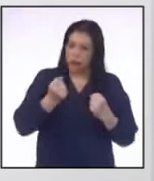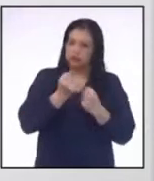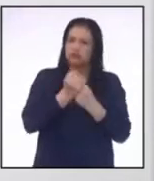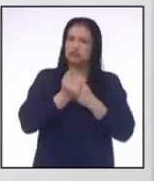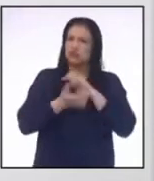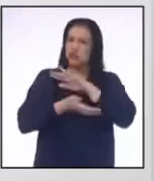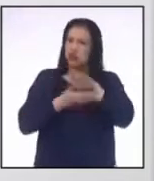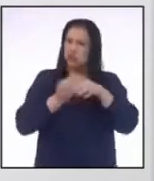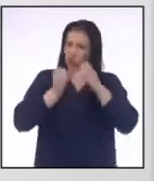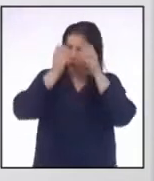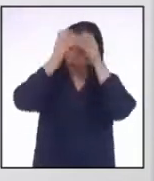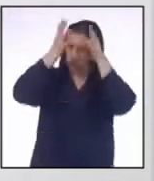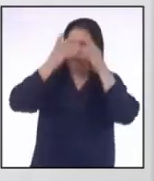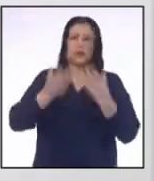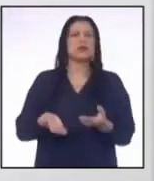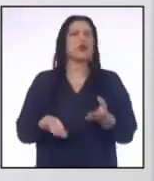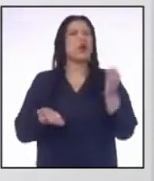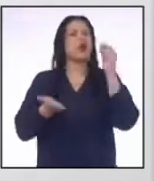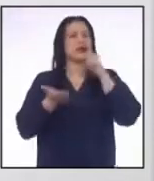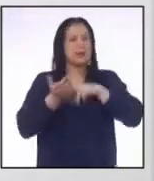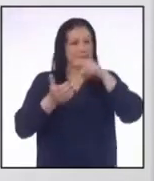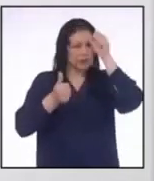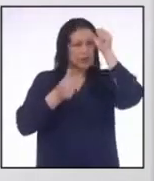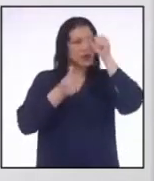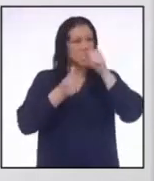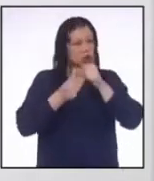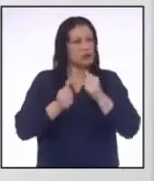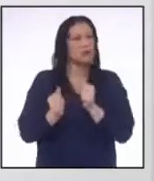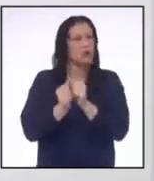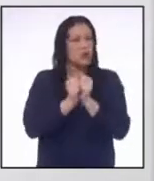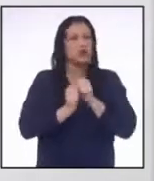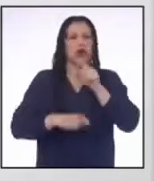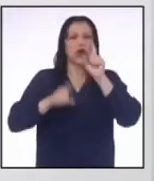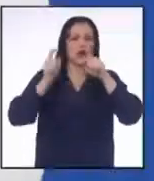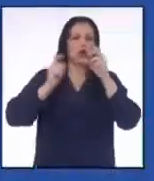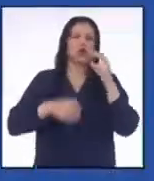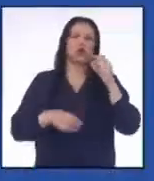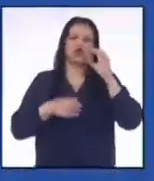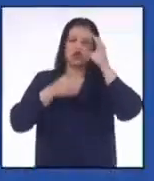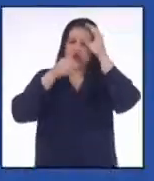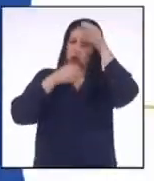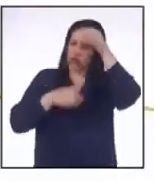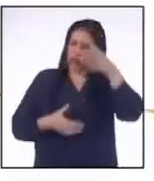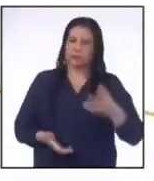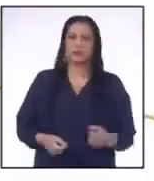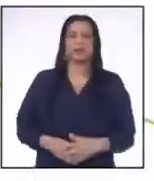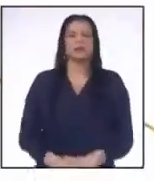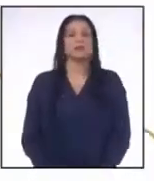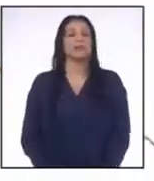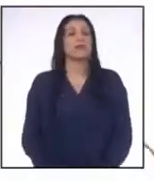nuestros conocimientos repasemos juntos algunas definiciones